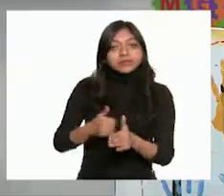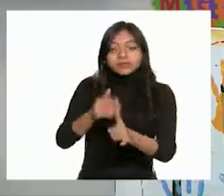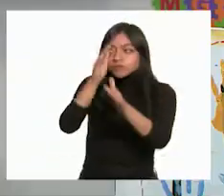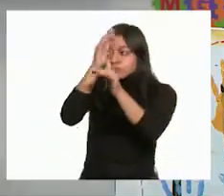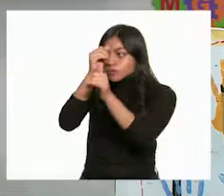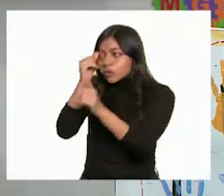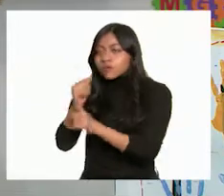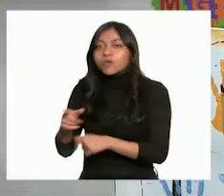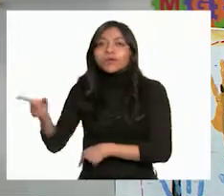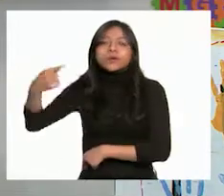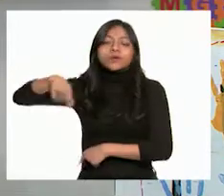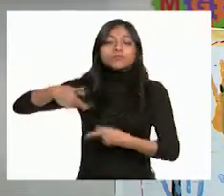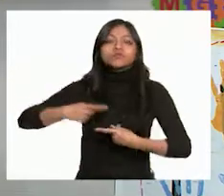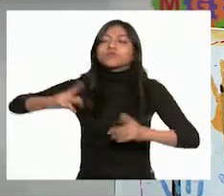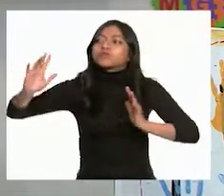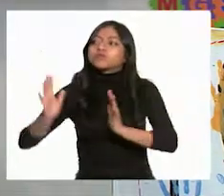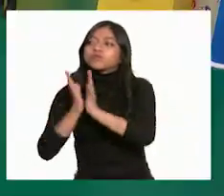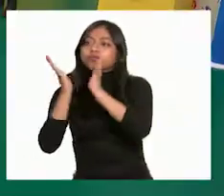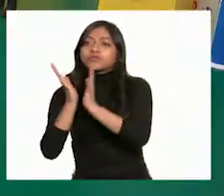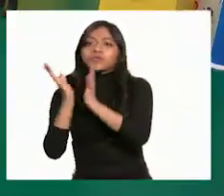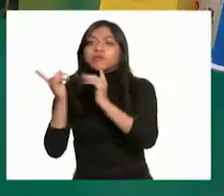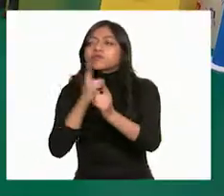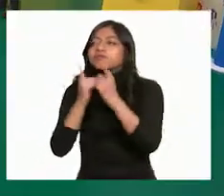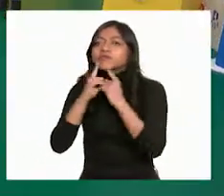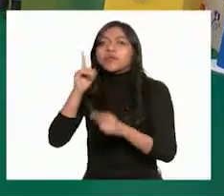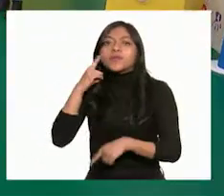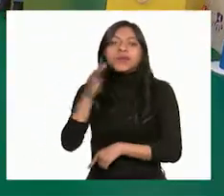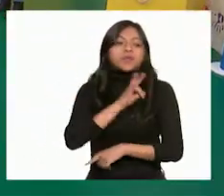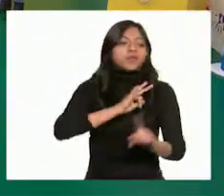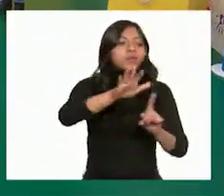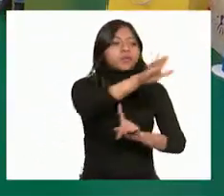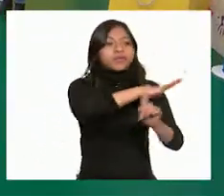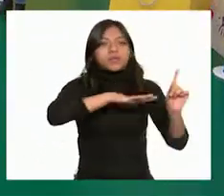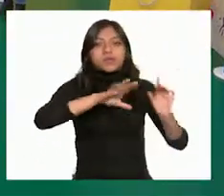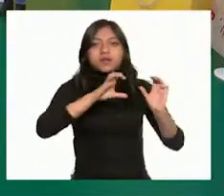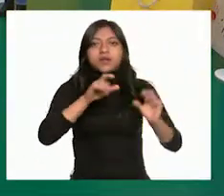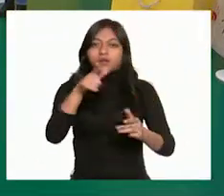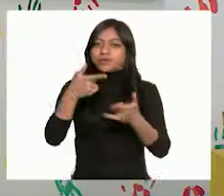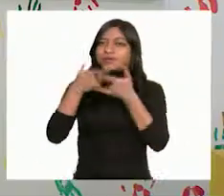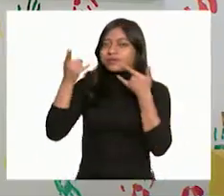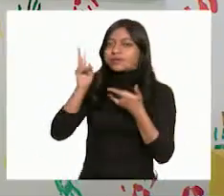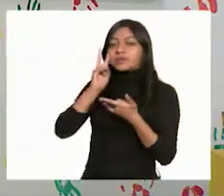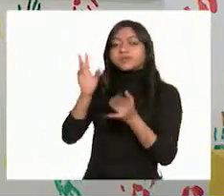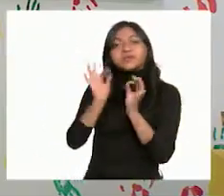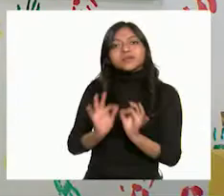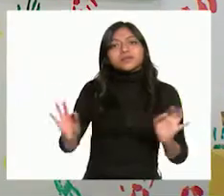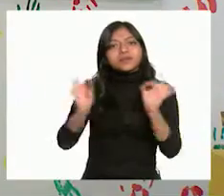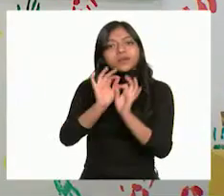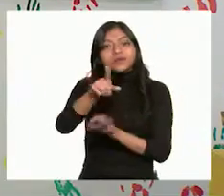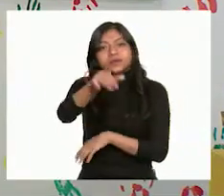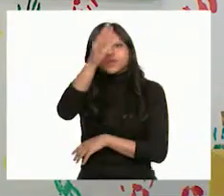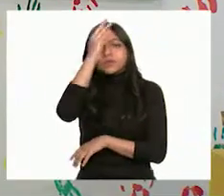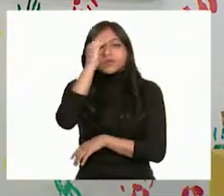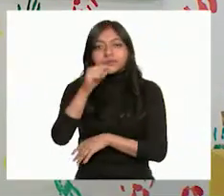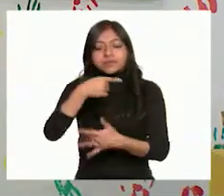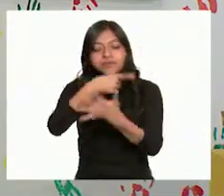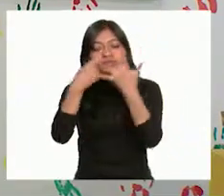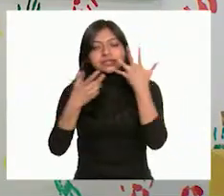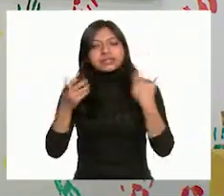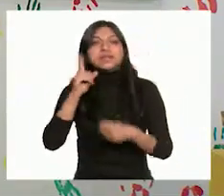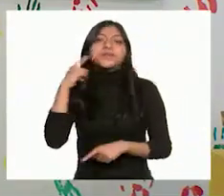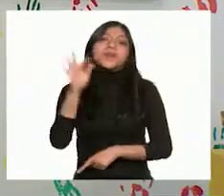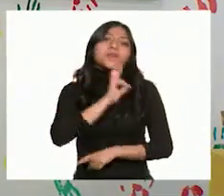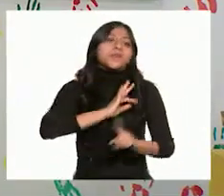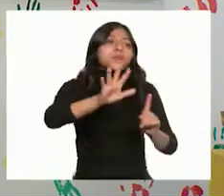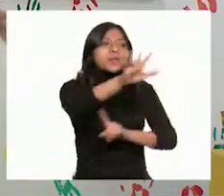participación de todas las personas. Justo como aprendimos en el cuento, es importante realizar acciones que nos ayuden a cuidar el